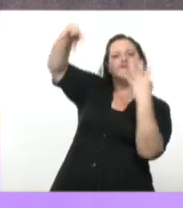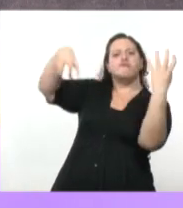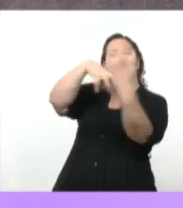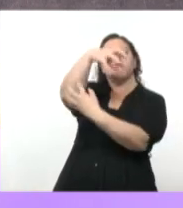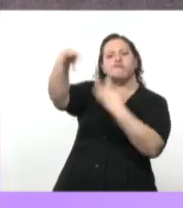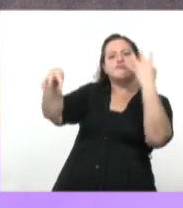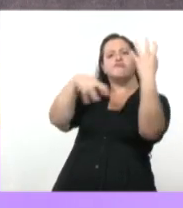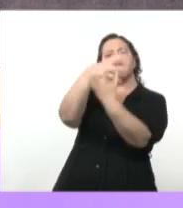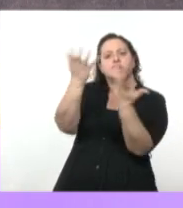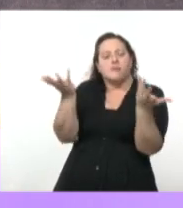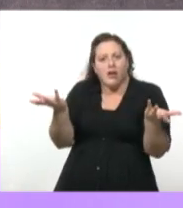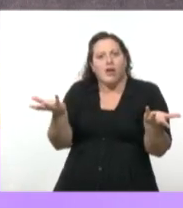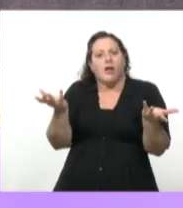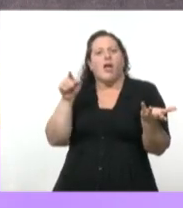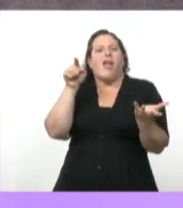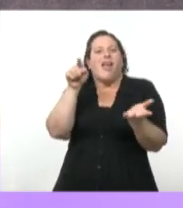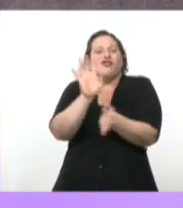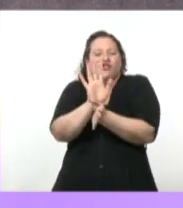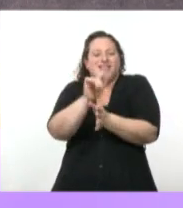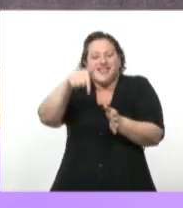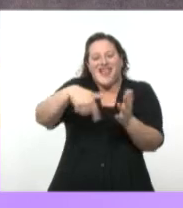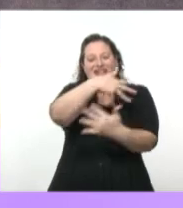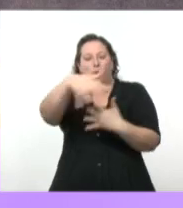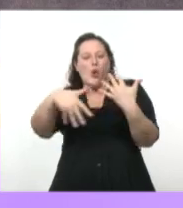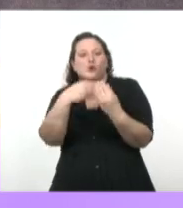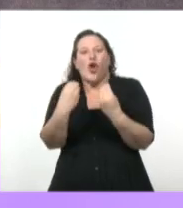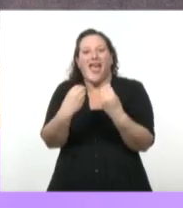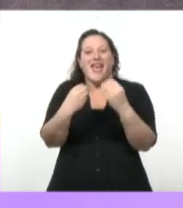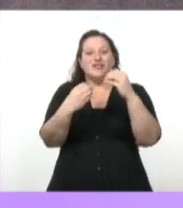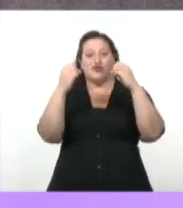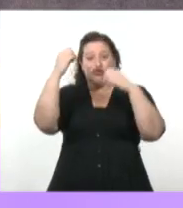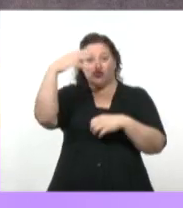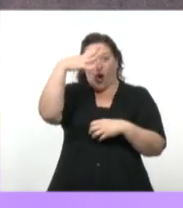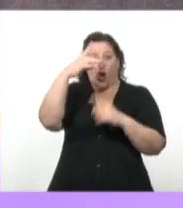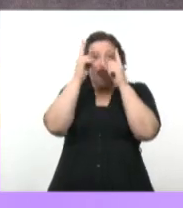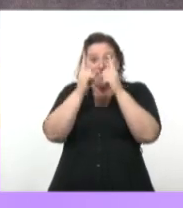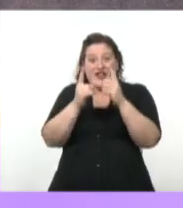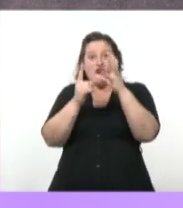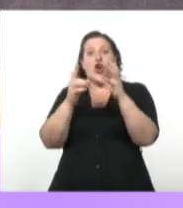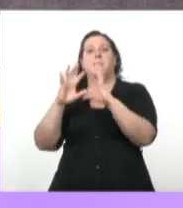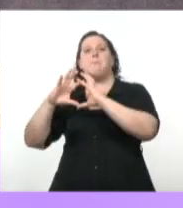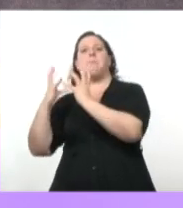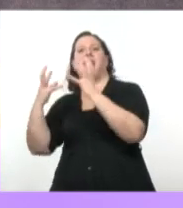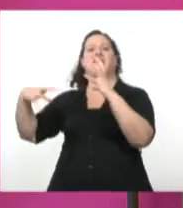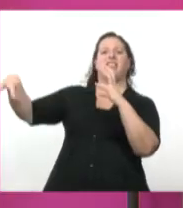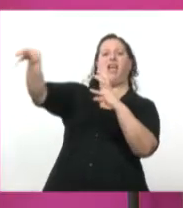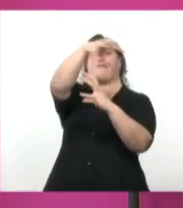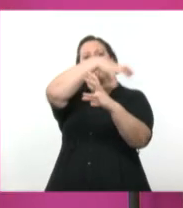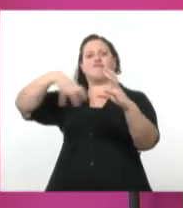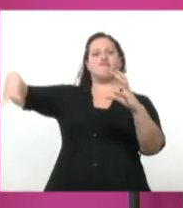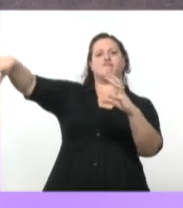son, digamos, las vueltas que da alrededor del Sol. O sea, que en realidad no hay interrupción, sino que hay siempre como un